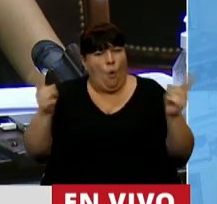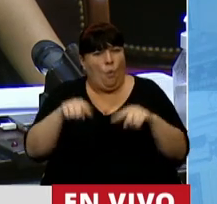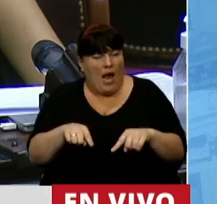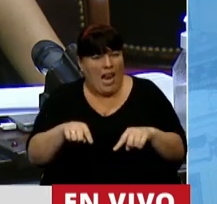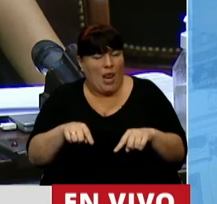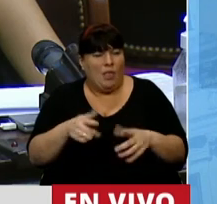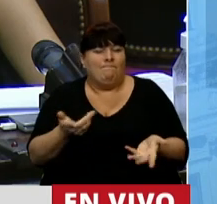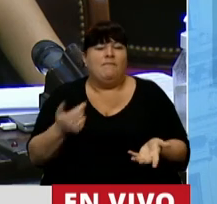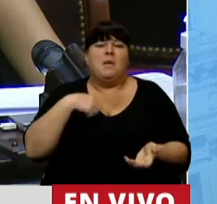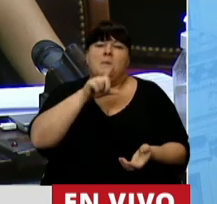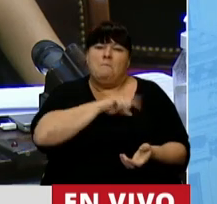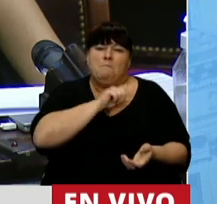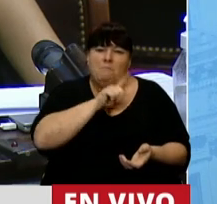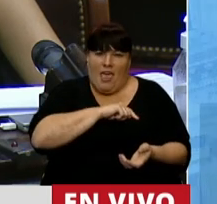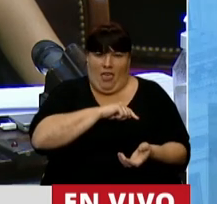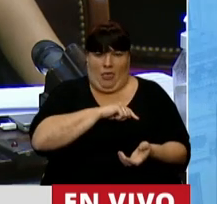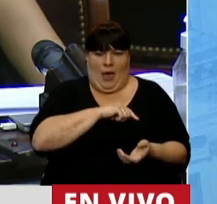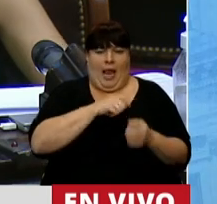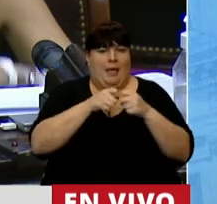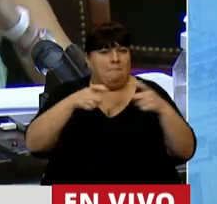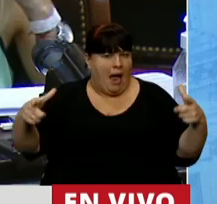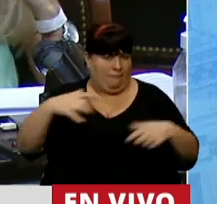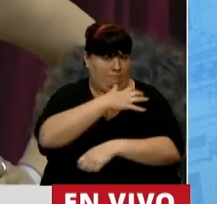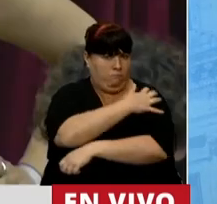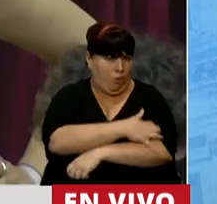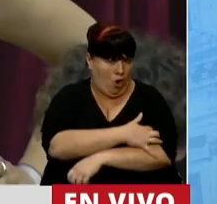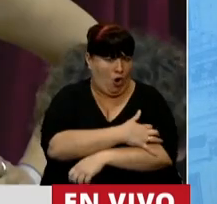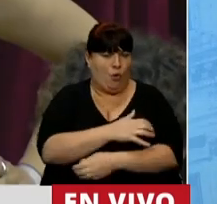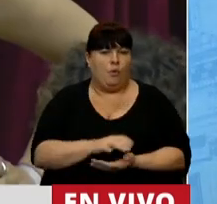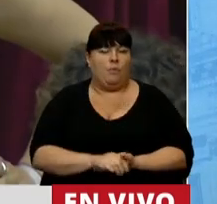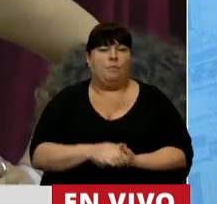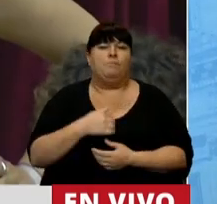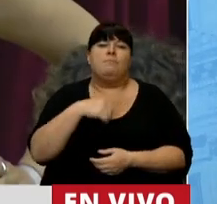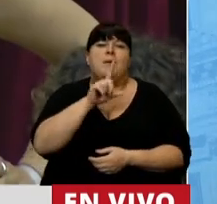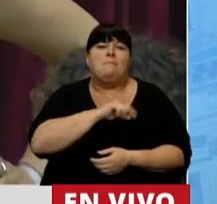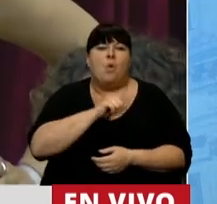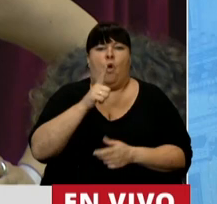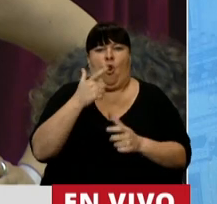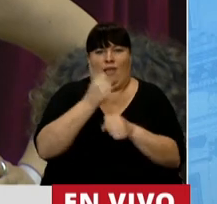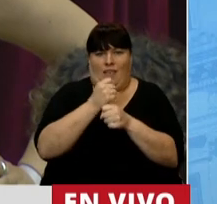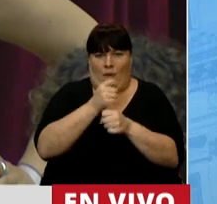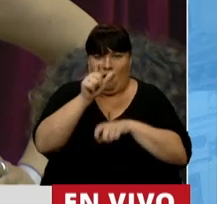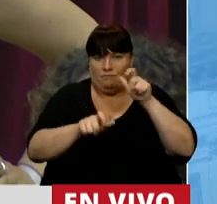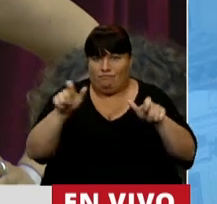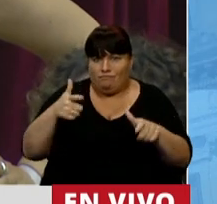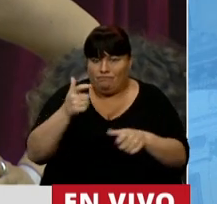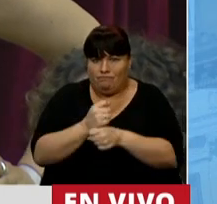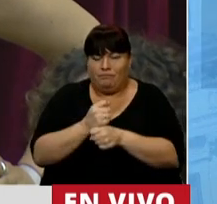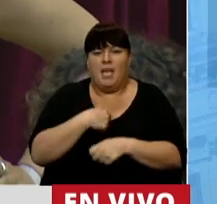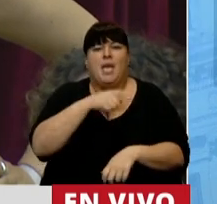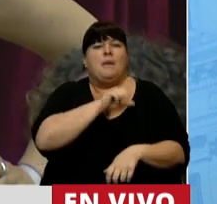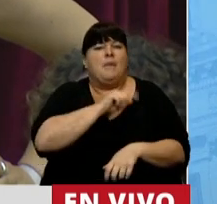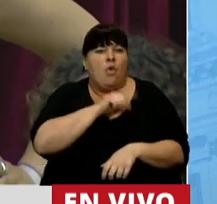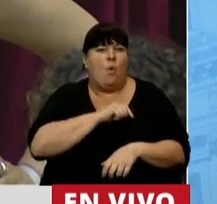Me duele el aumento de la pobreza. Me duele el desempleo. Me